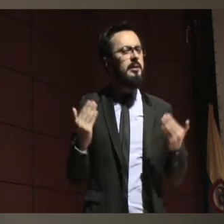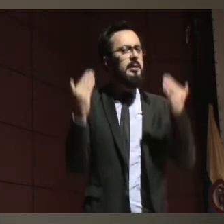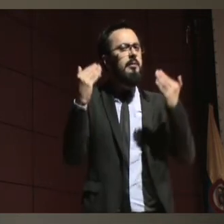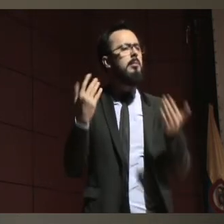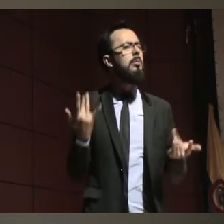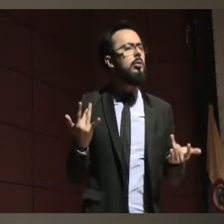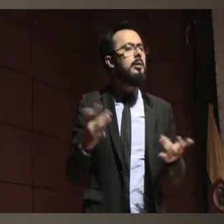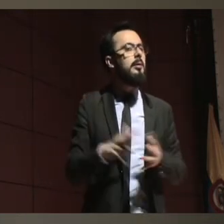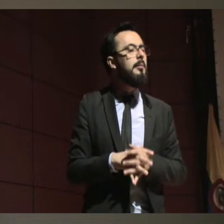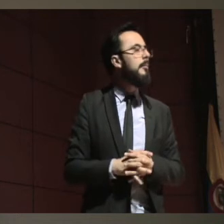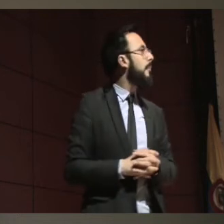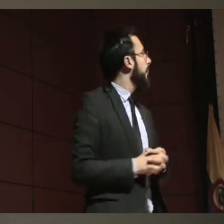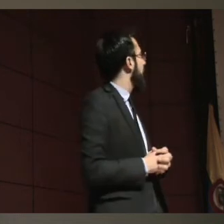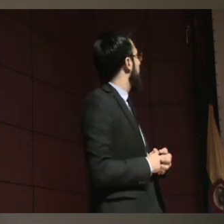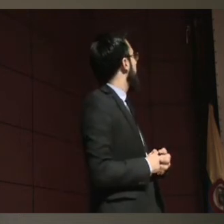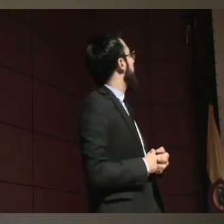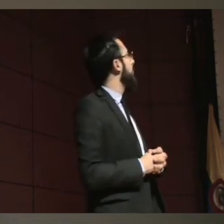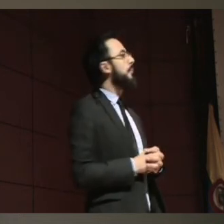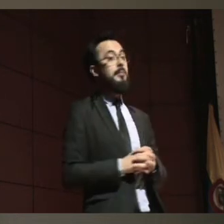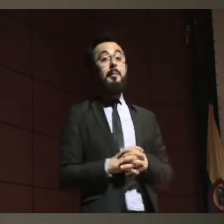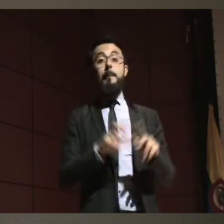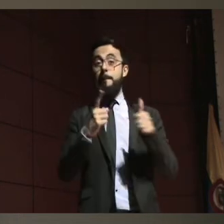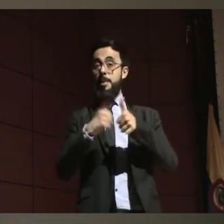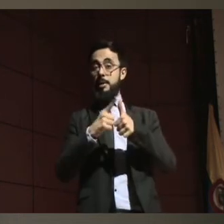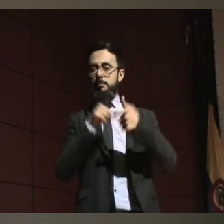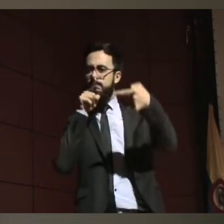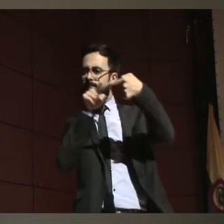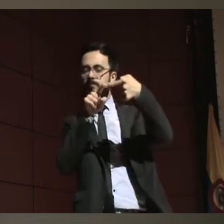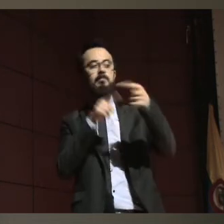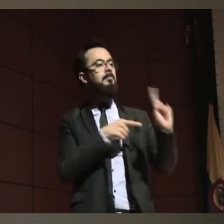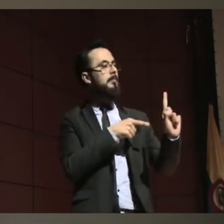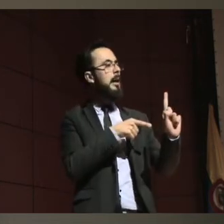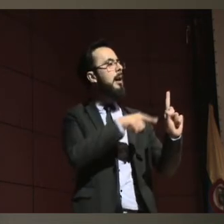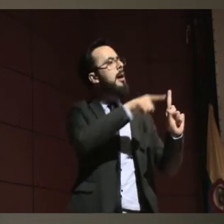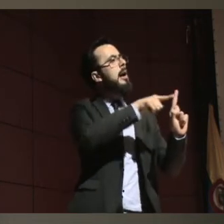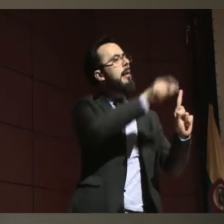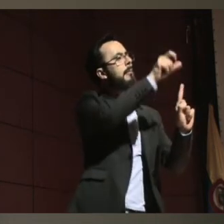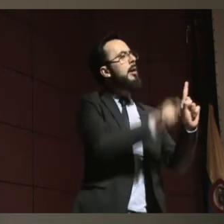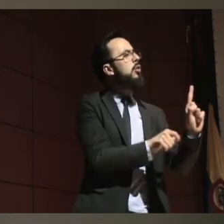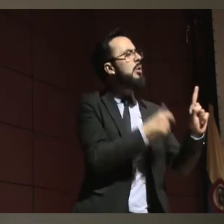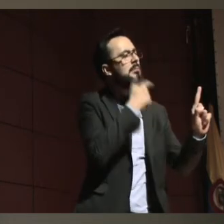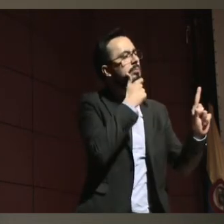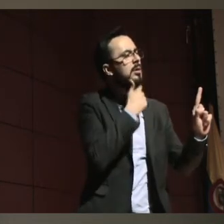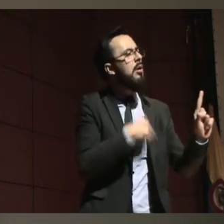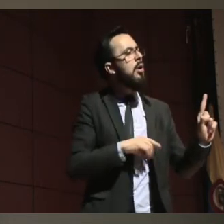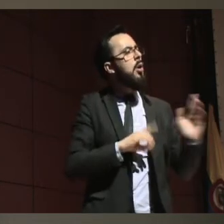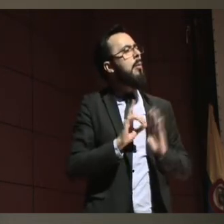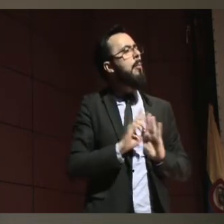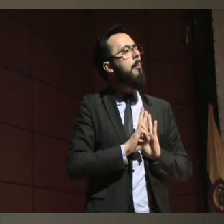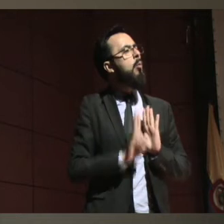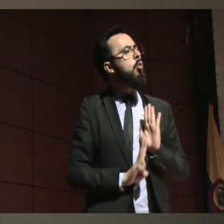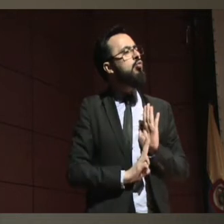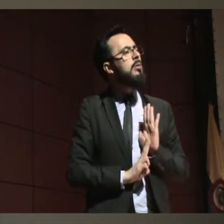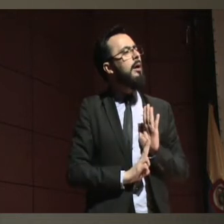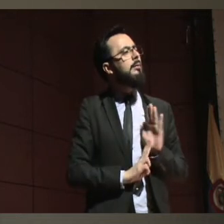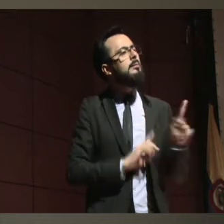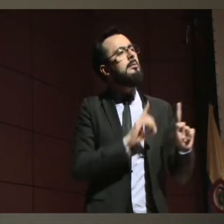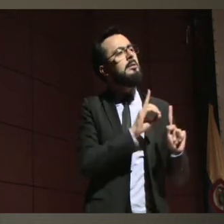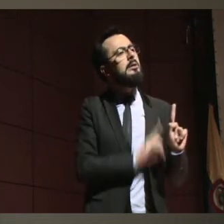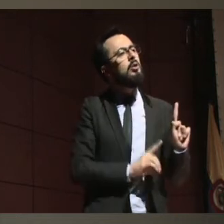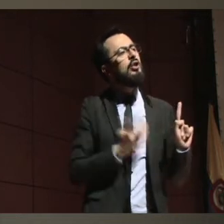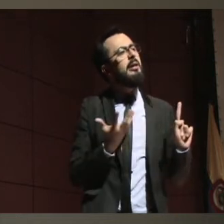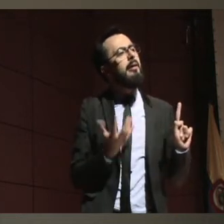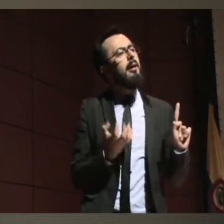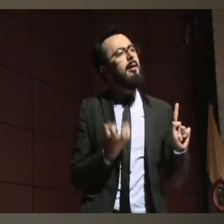poder saber cuál es la voluntad de las personas con relación a lo que va a ser su vida. ¿Sí?